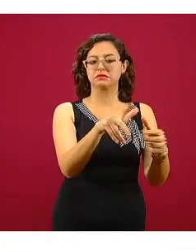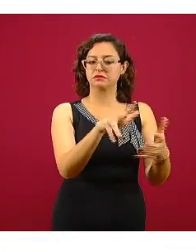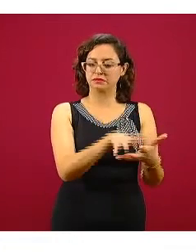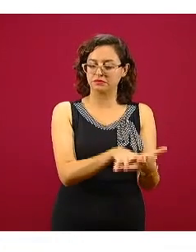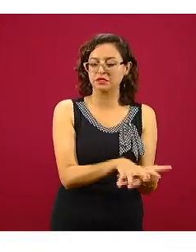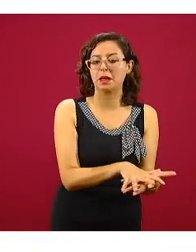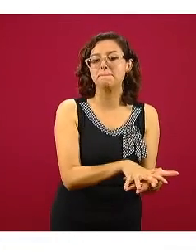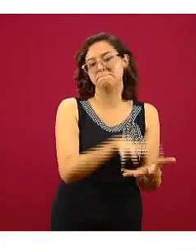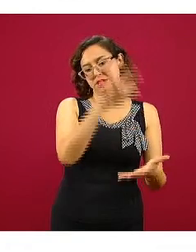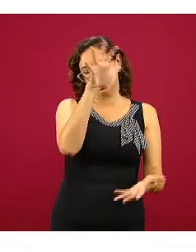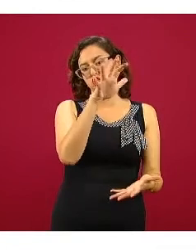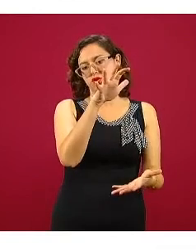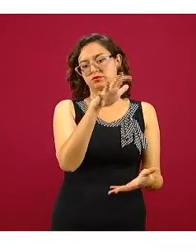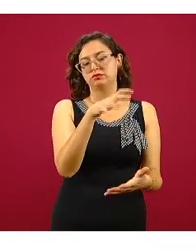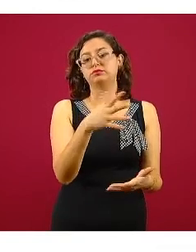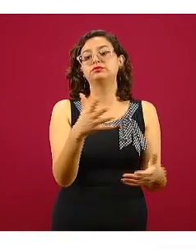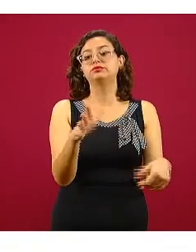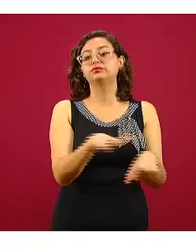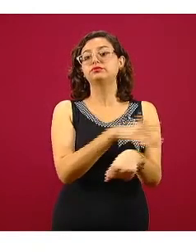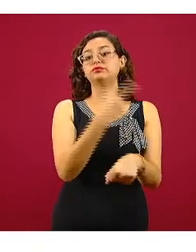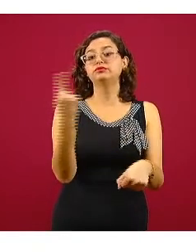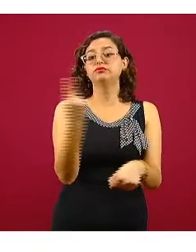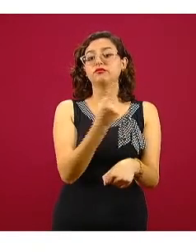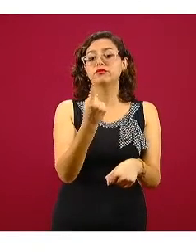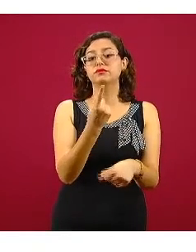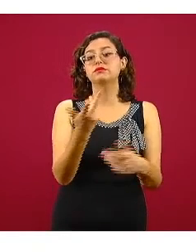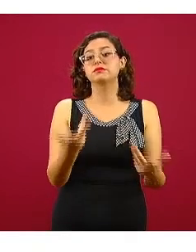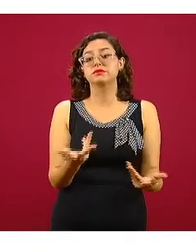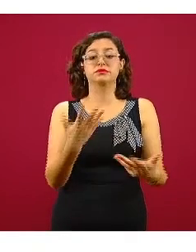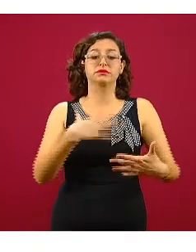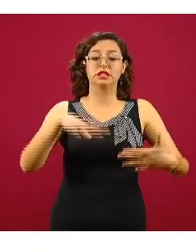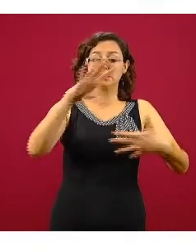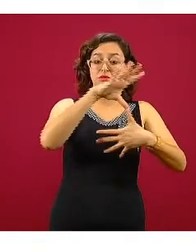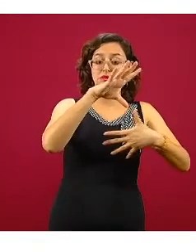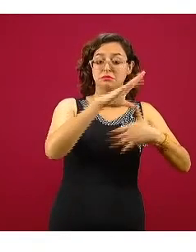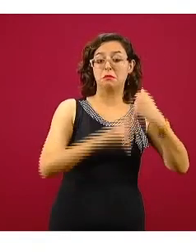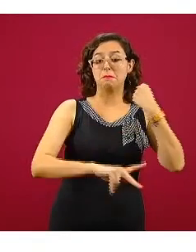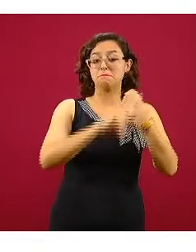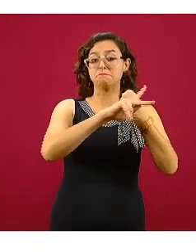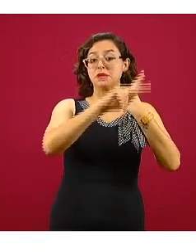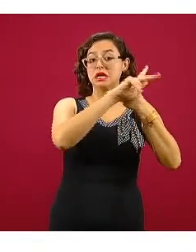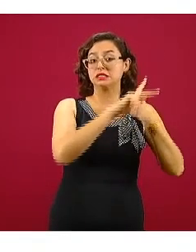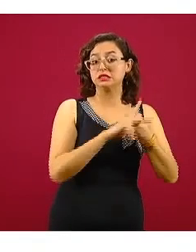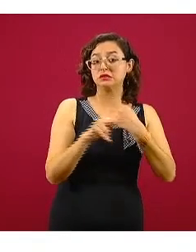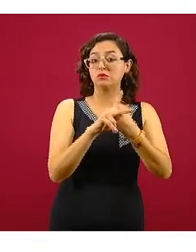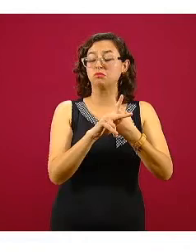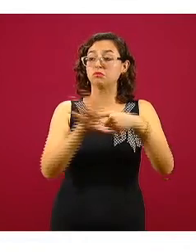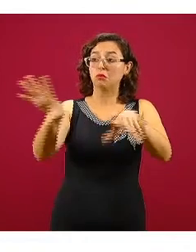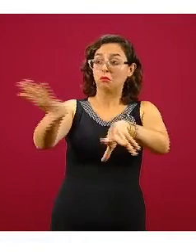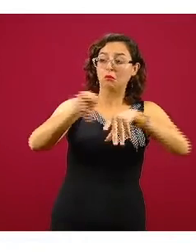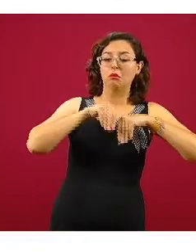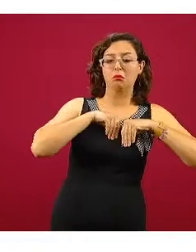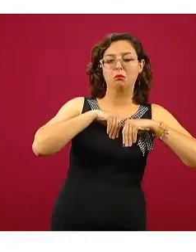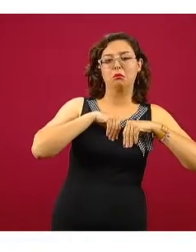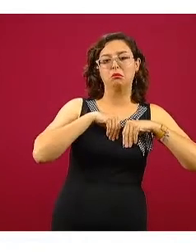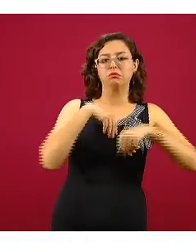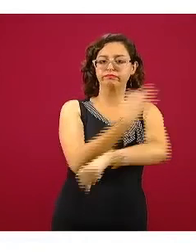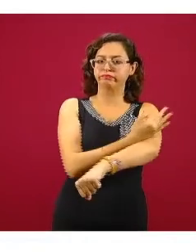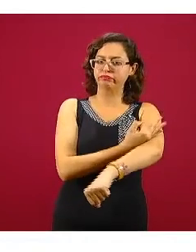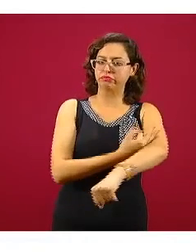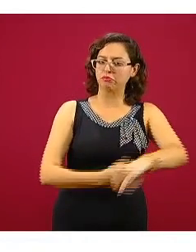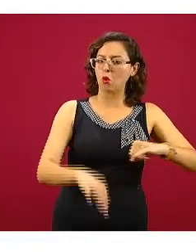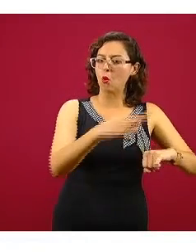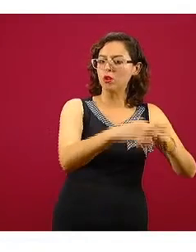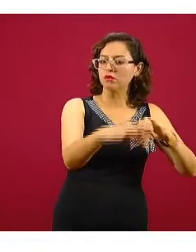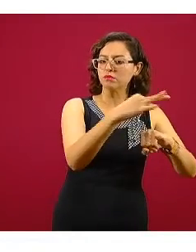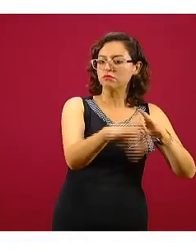más afectada, dado que los países que la componen fueron los últimos en entrar a la pandemia como tal. Y